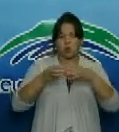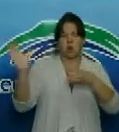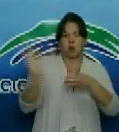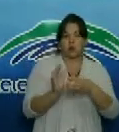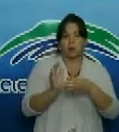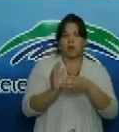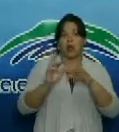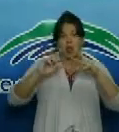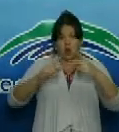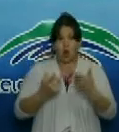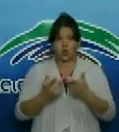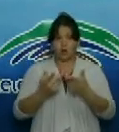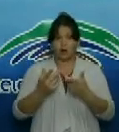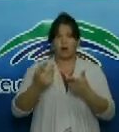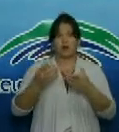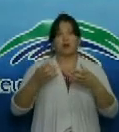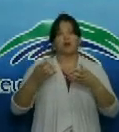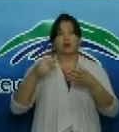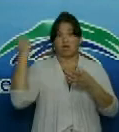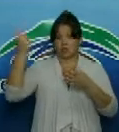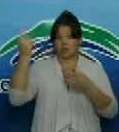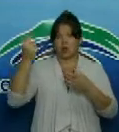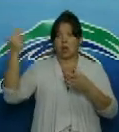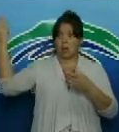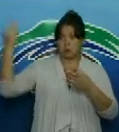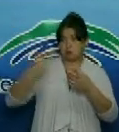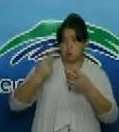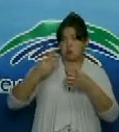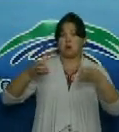preparación ya que indique la comisión nacional y la dirección del país